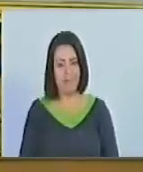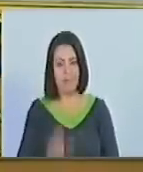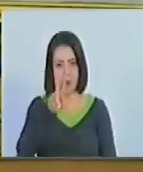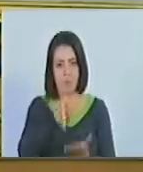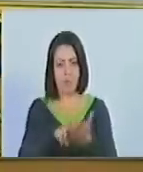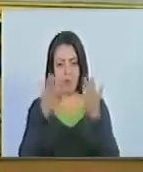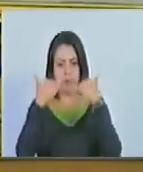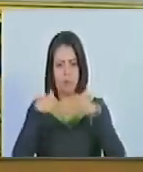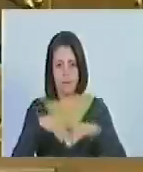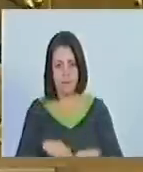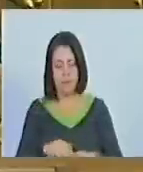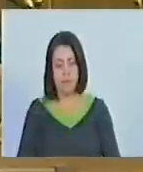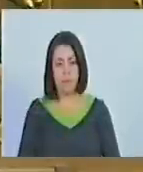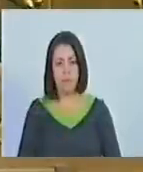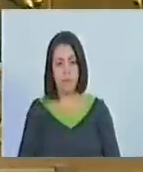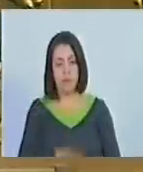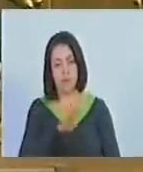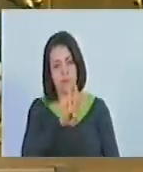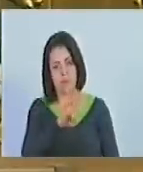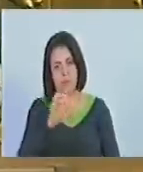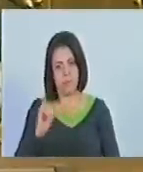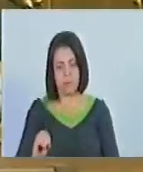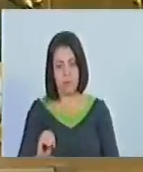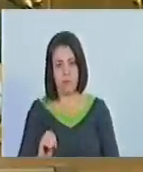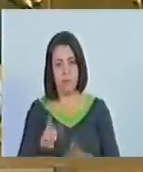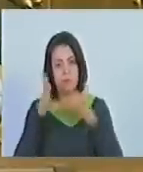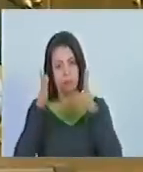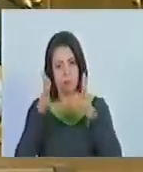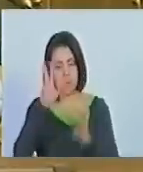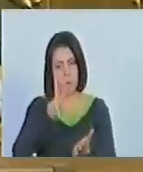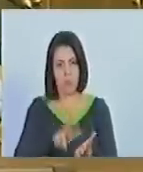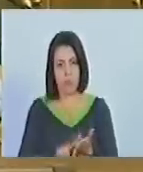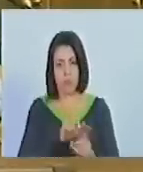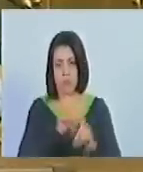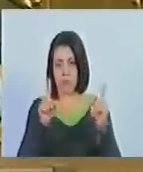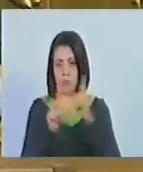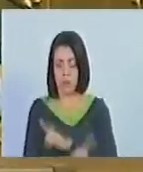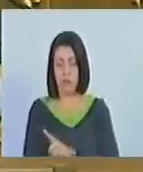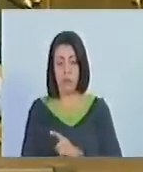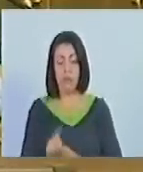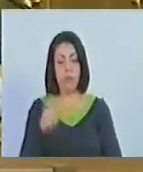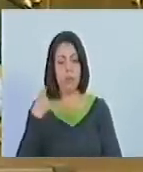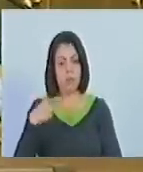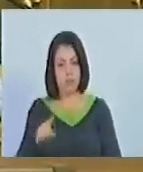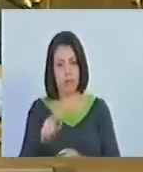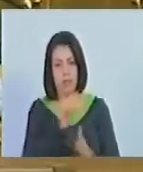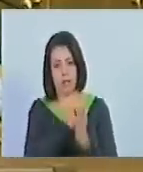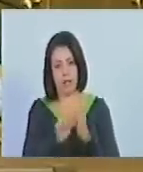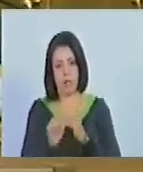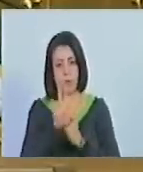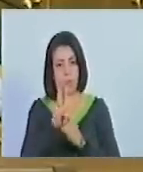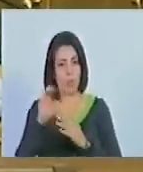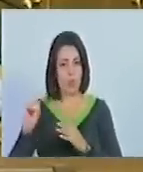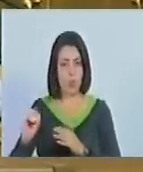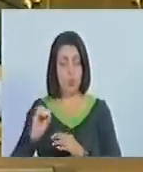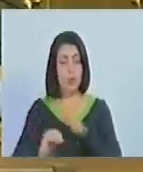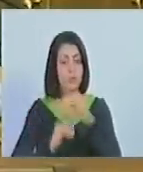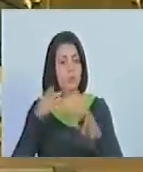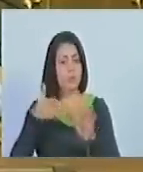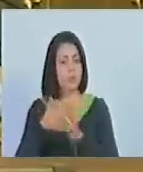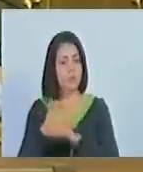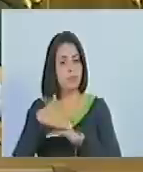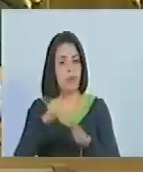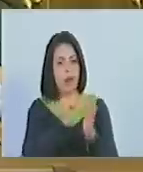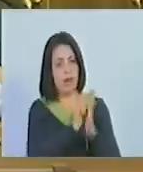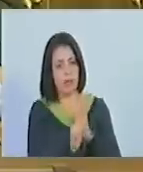Aprobado. Siguiente. Cuadragésimo. Se sugiere aprobar con modificación el contenido del artículo 40 que pasa a ser